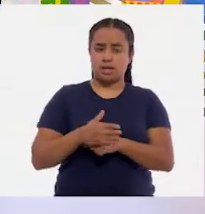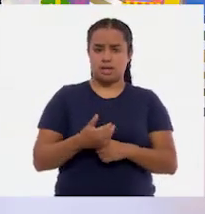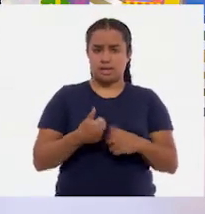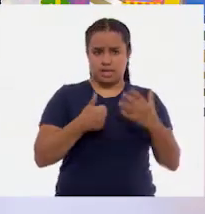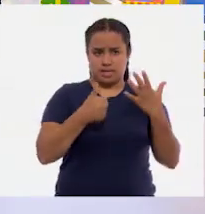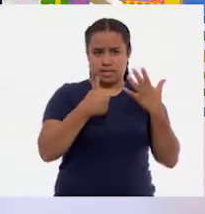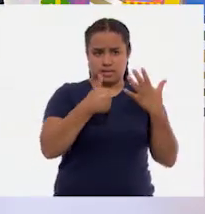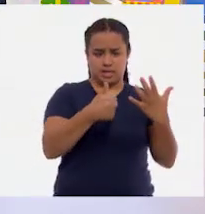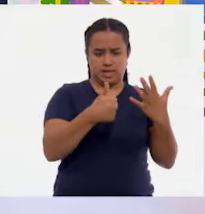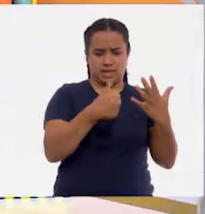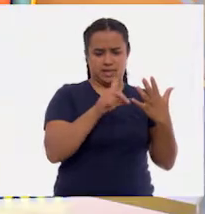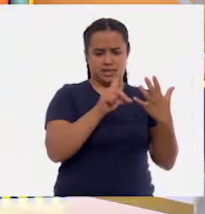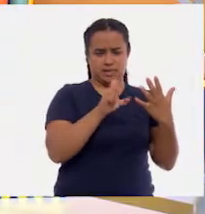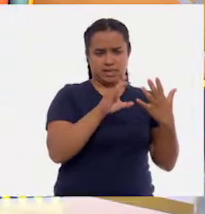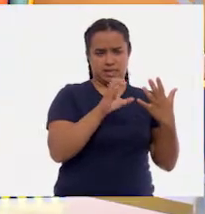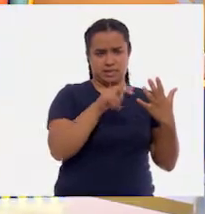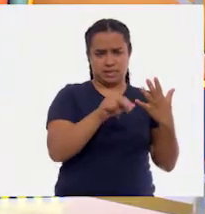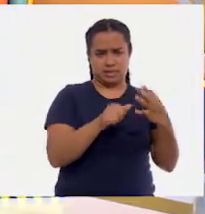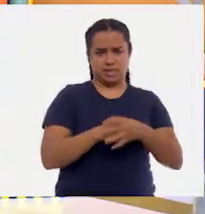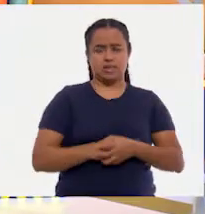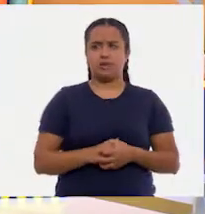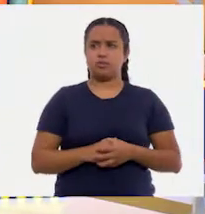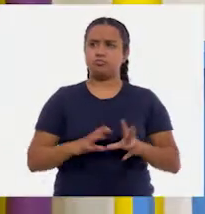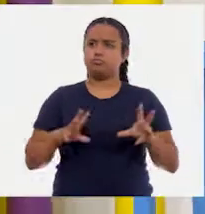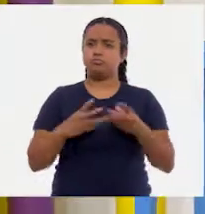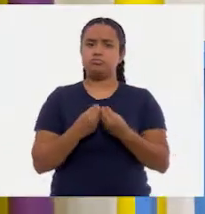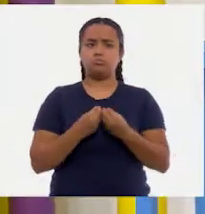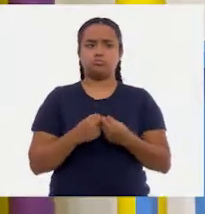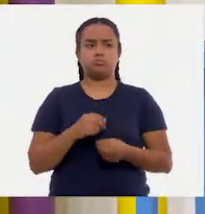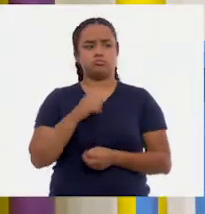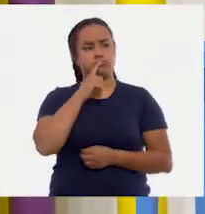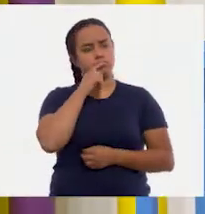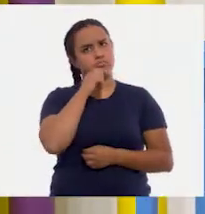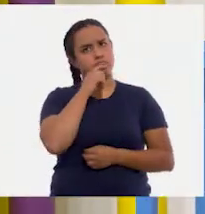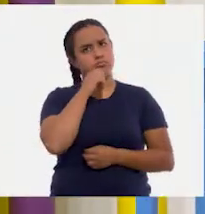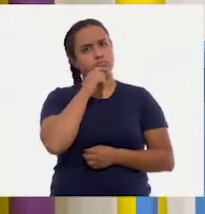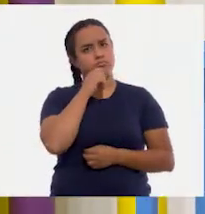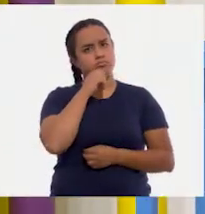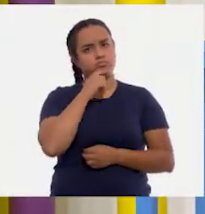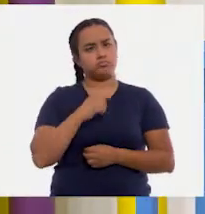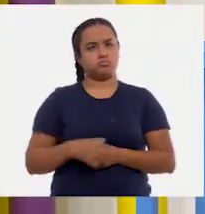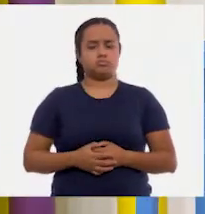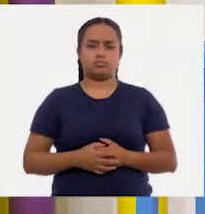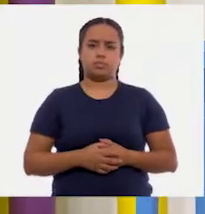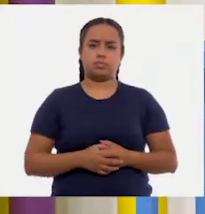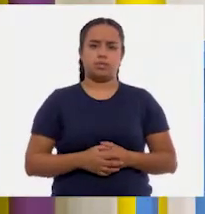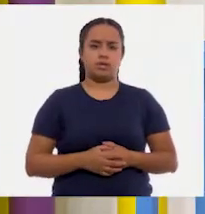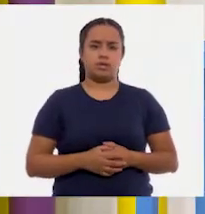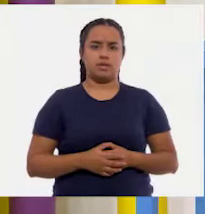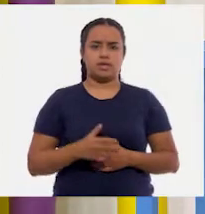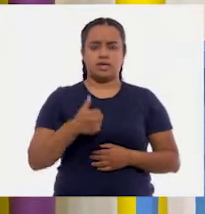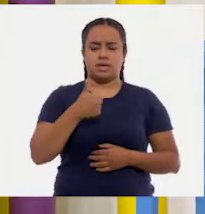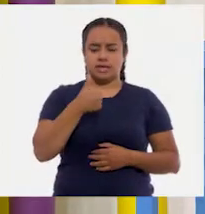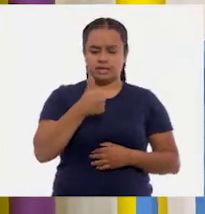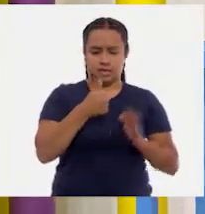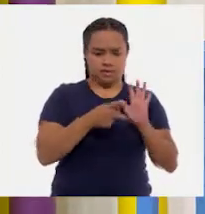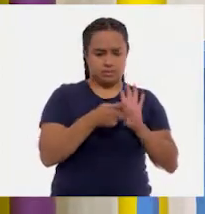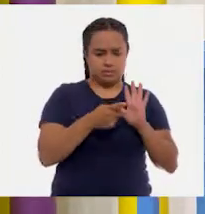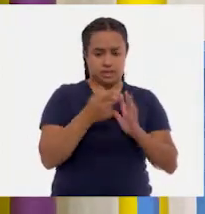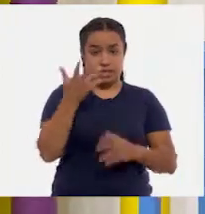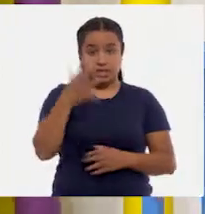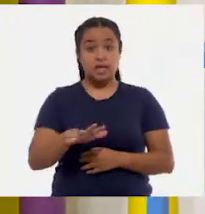6 decenas? Con 6 decenas son 6 veces 10...